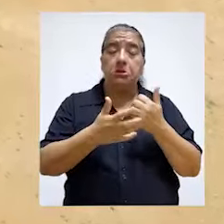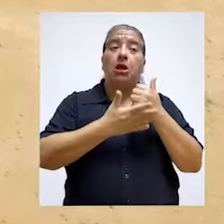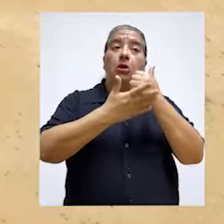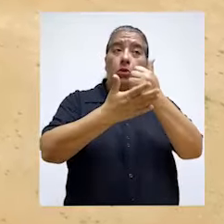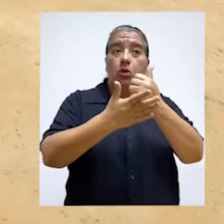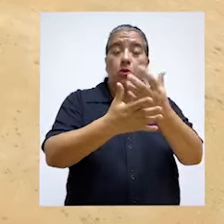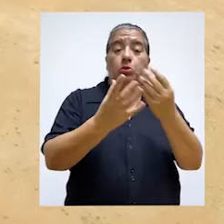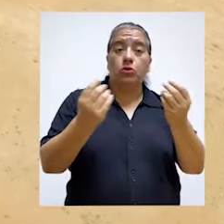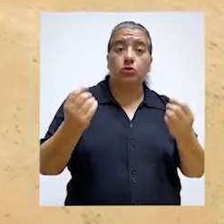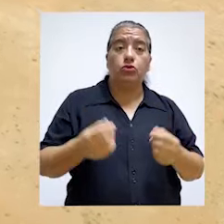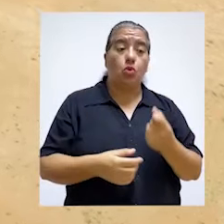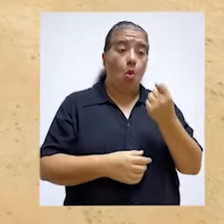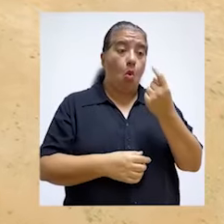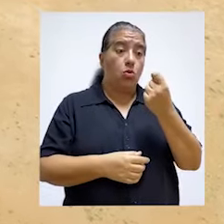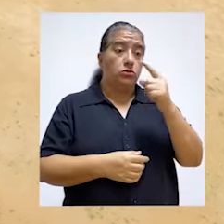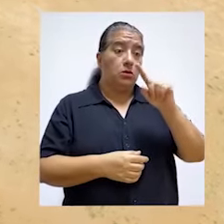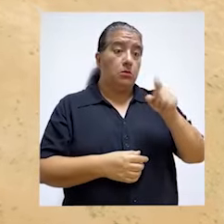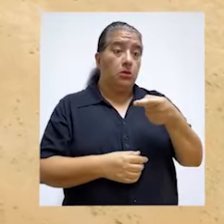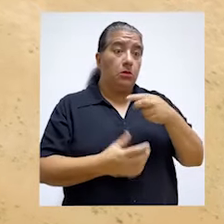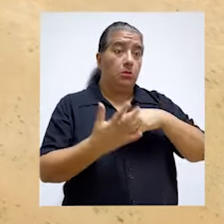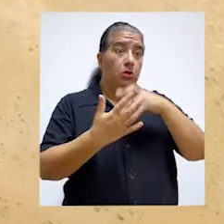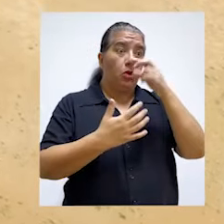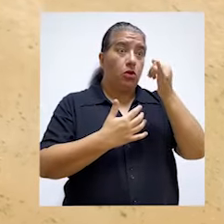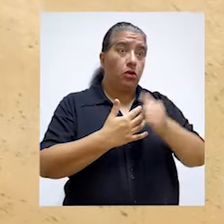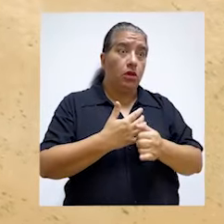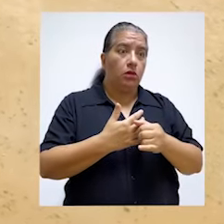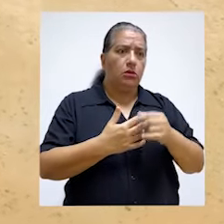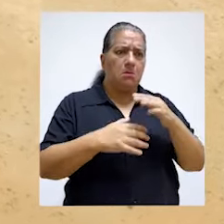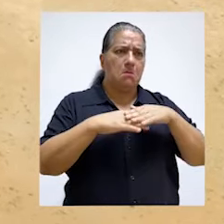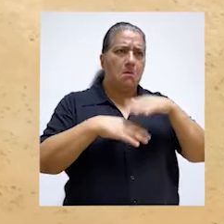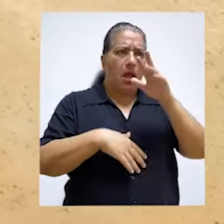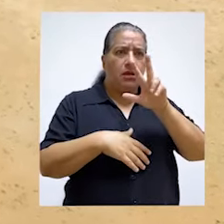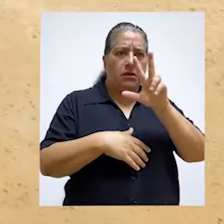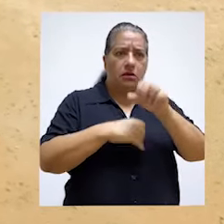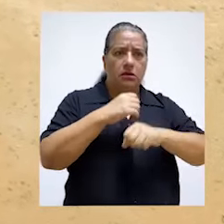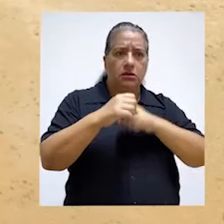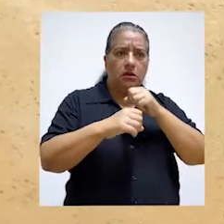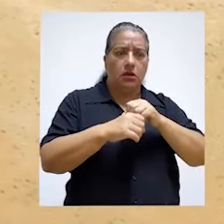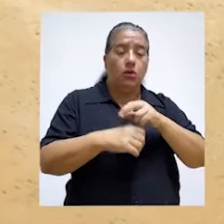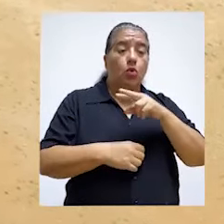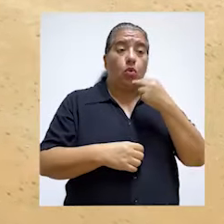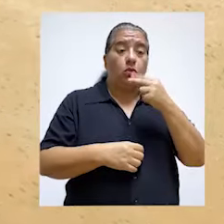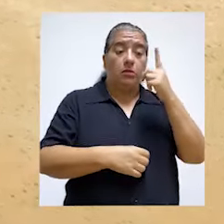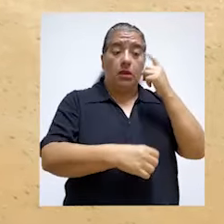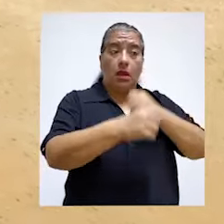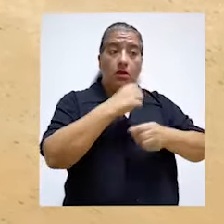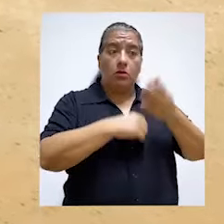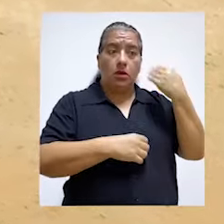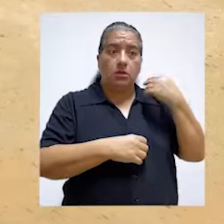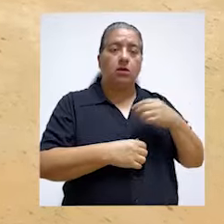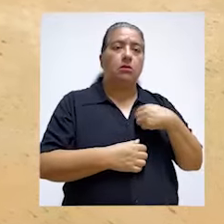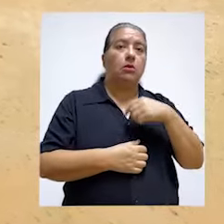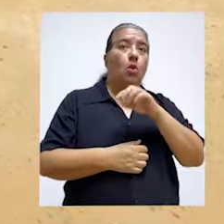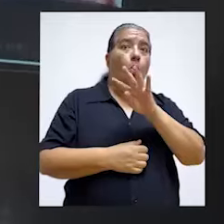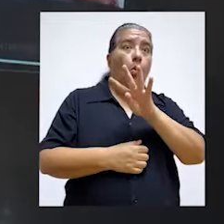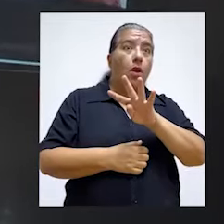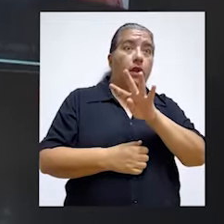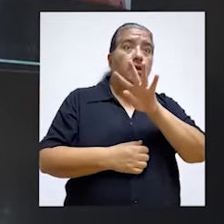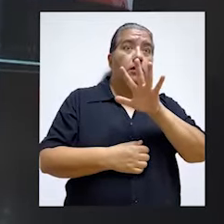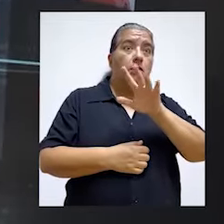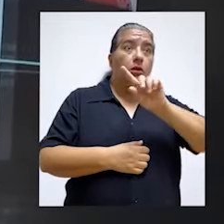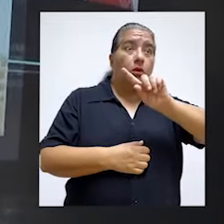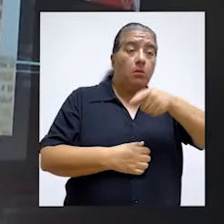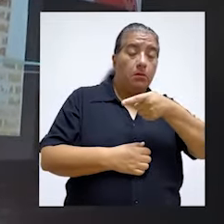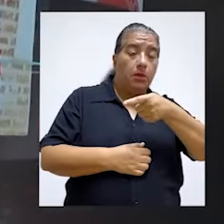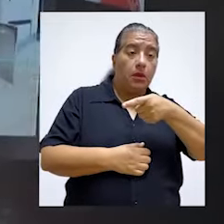Con lo cual quiere decir que, de una u otra manera, el acompañamiento está sirviendo para que estas obras realmente puedan iniciar su ejecución o se sincera, en todo caso,